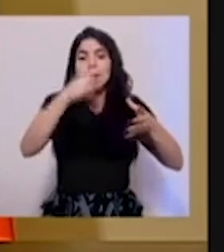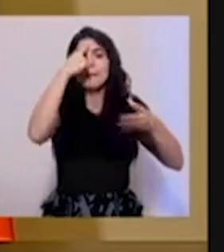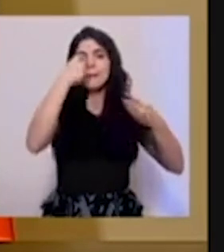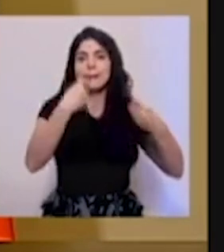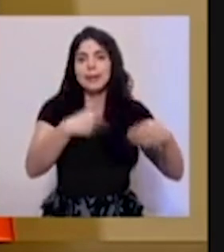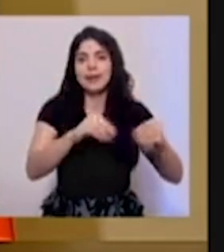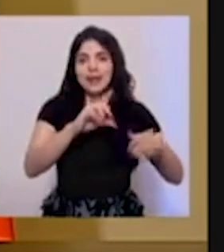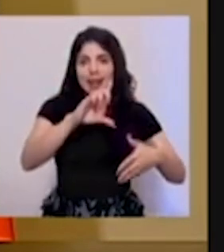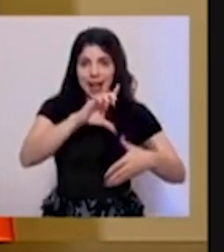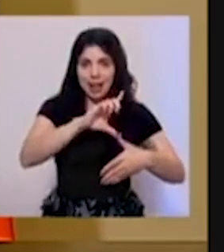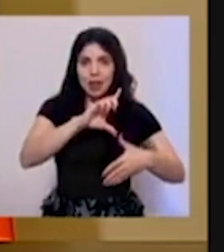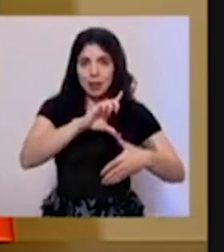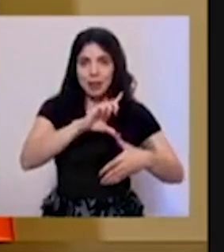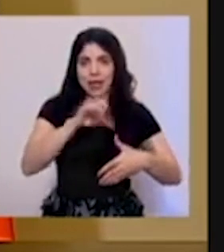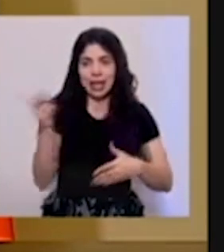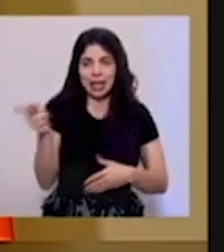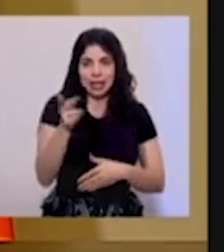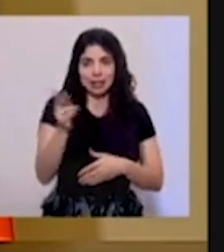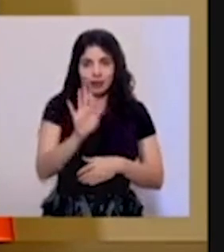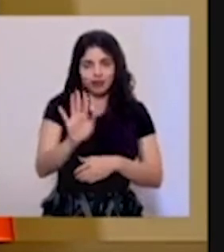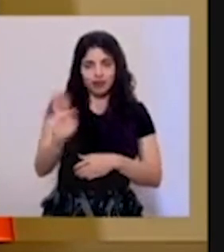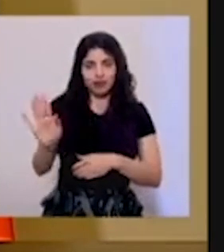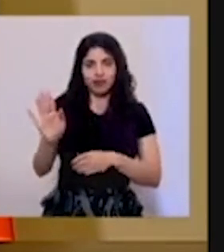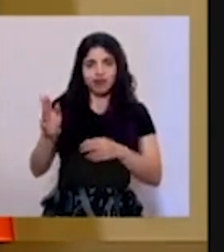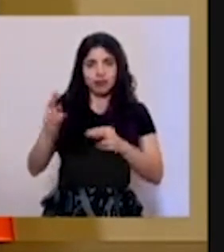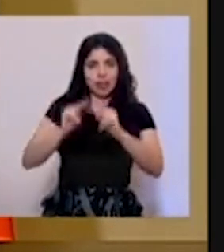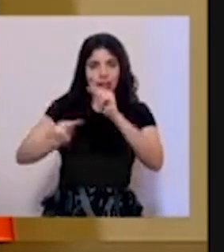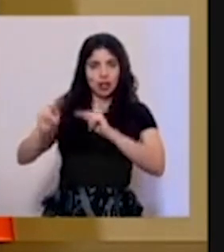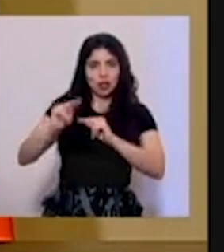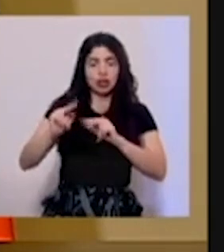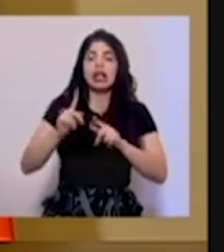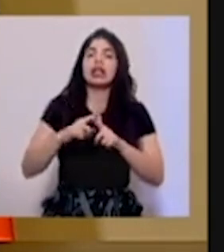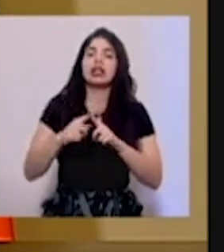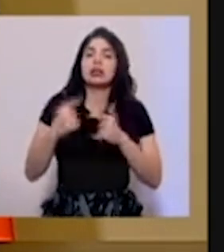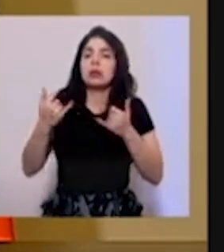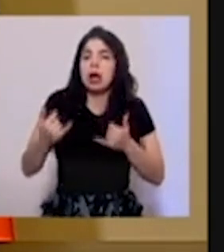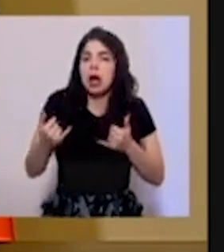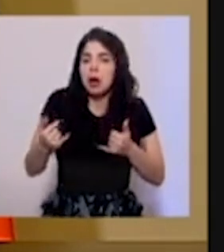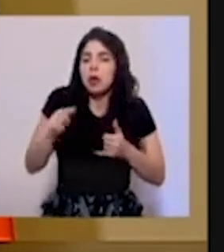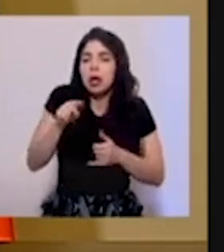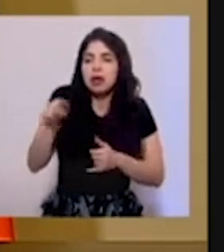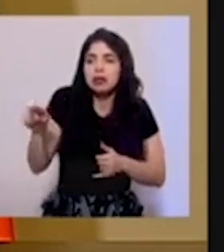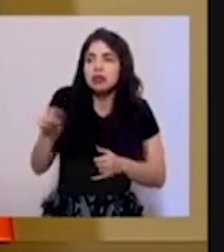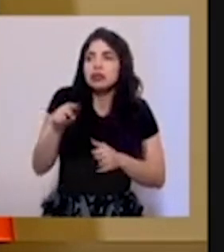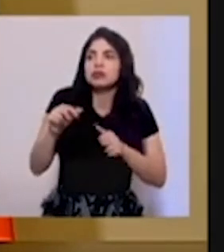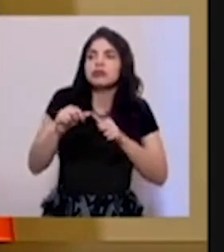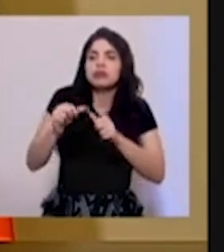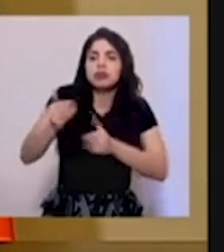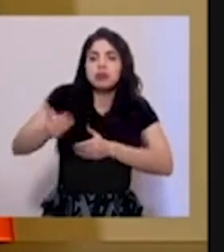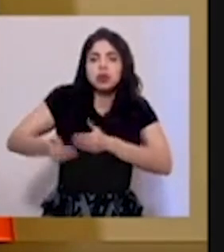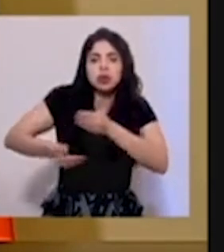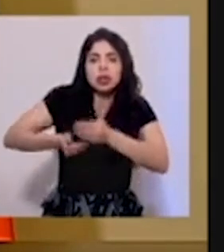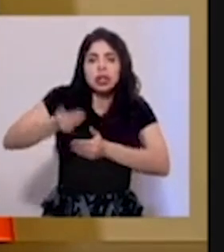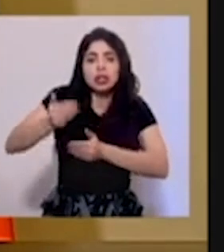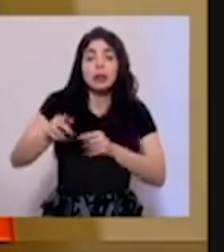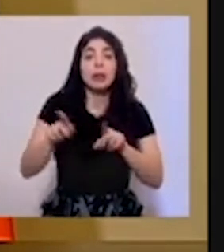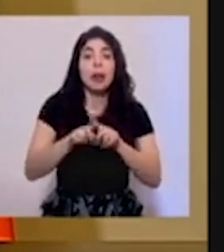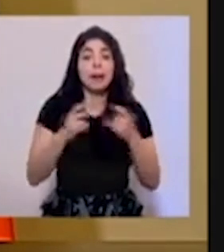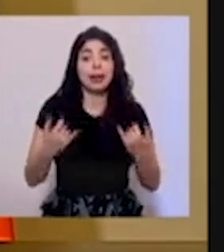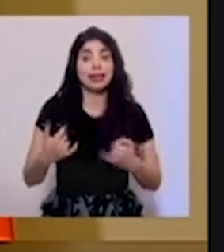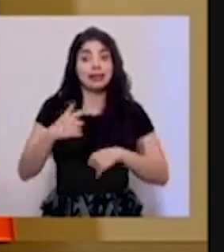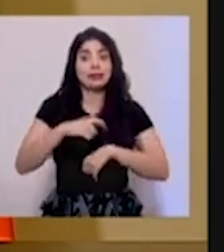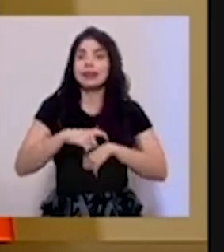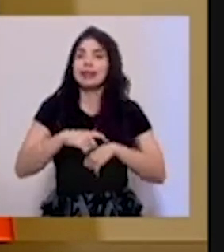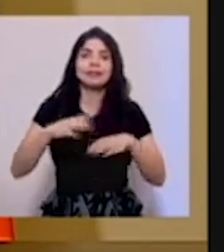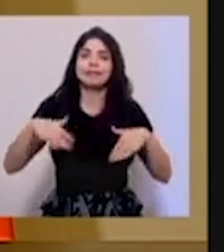específicamente, ¿verdad? Entonces, pues están en esa oferta. Incluso en este momento